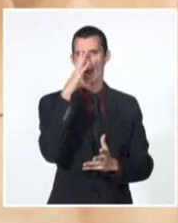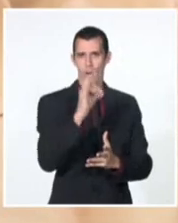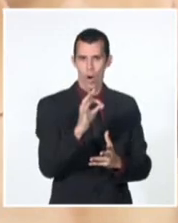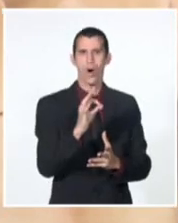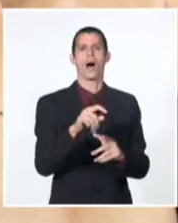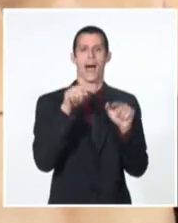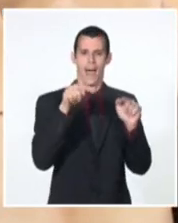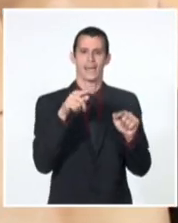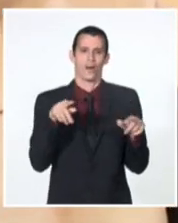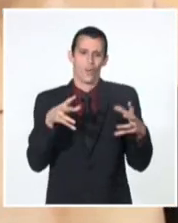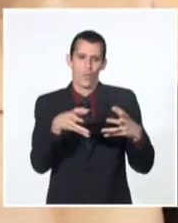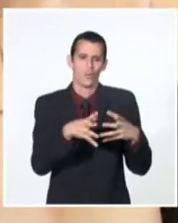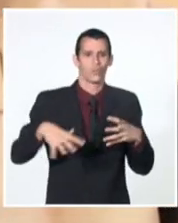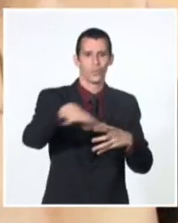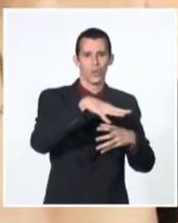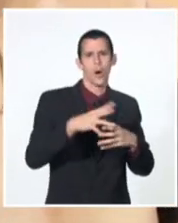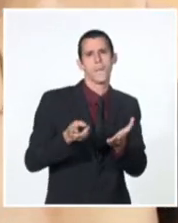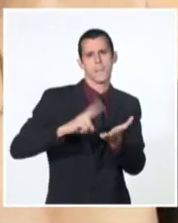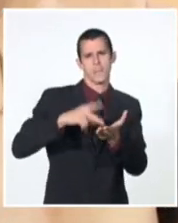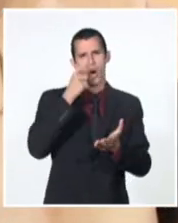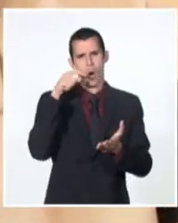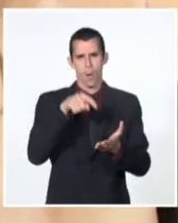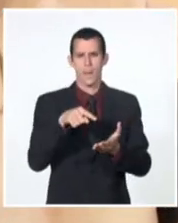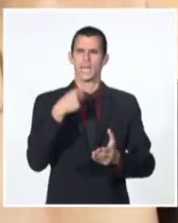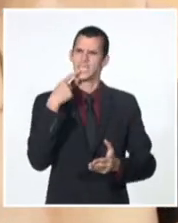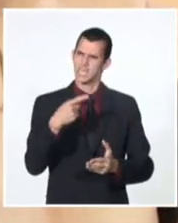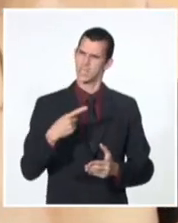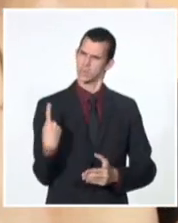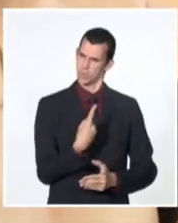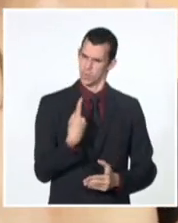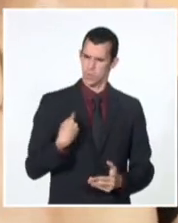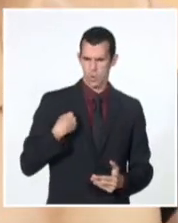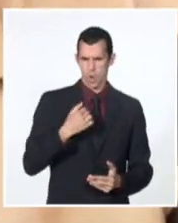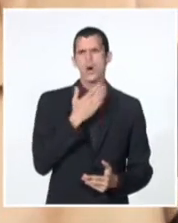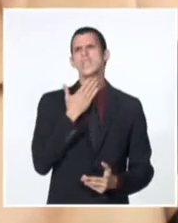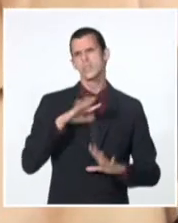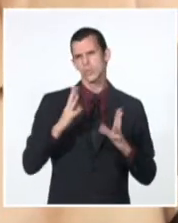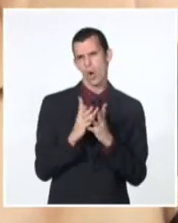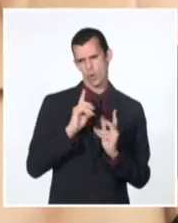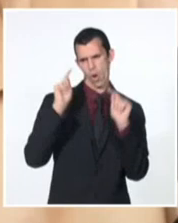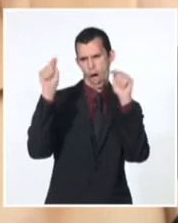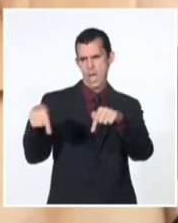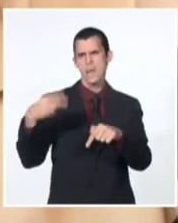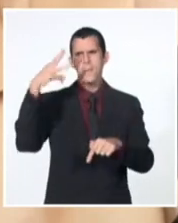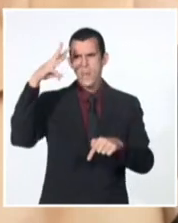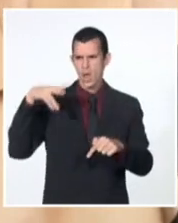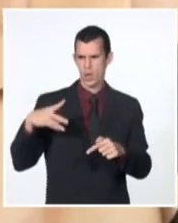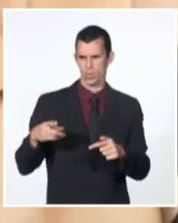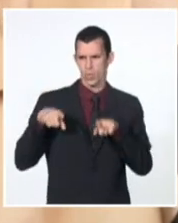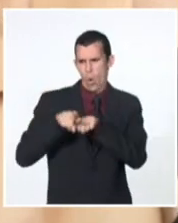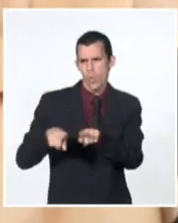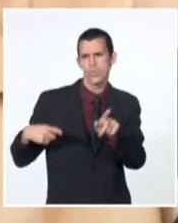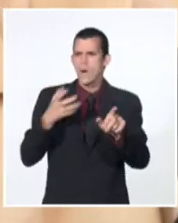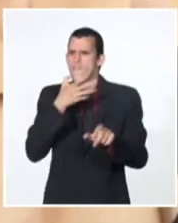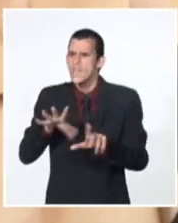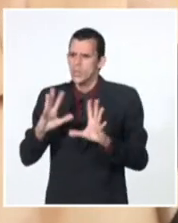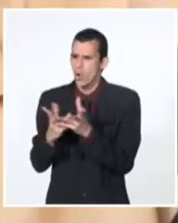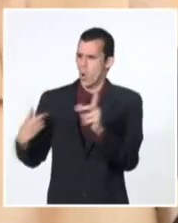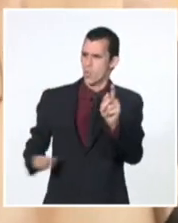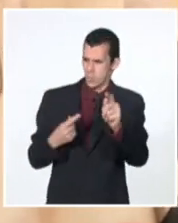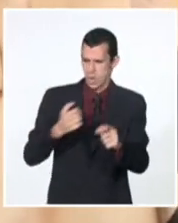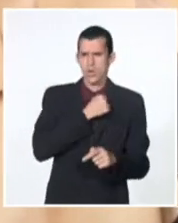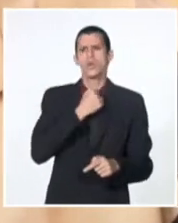de julio, le manifestó su disposición para partir a México y unirse a Fidel. Participó en los entrenamientos y